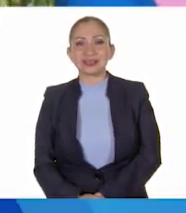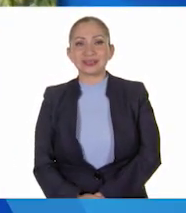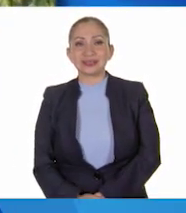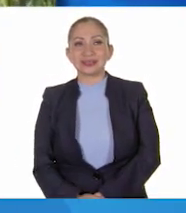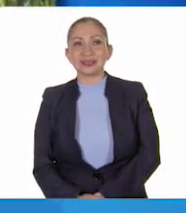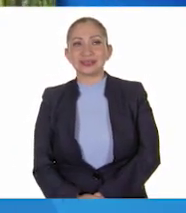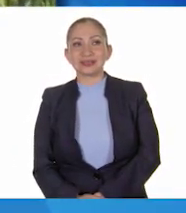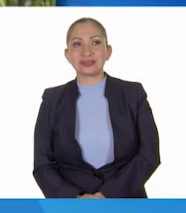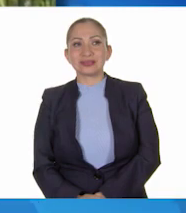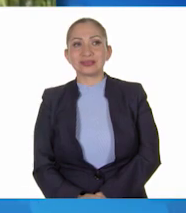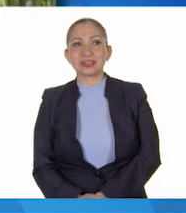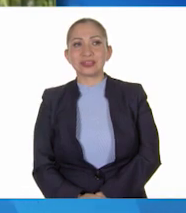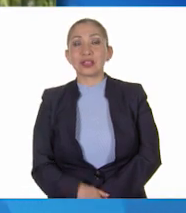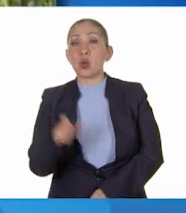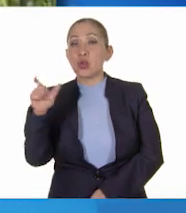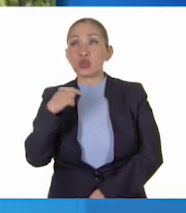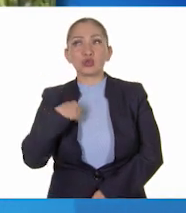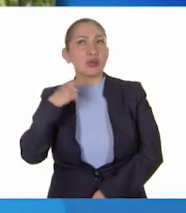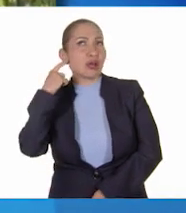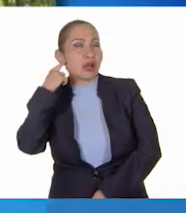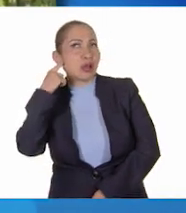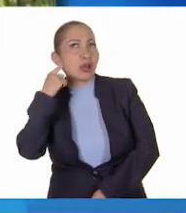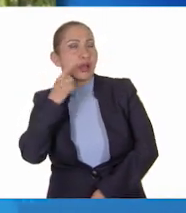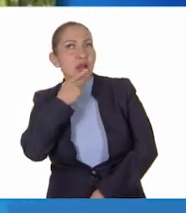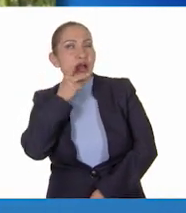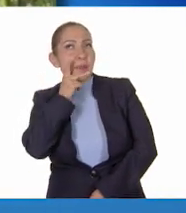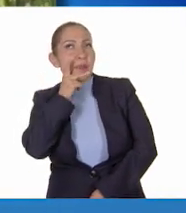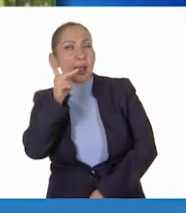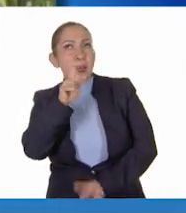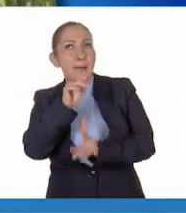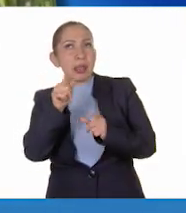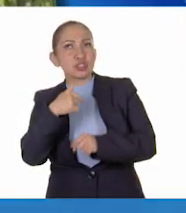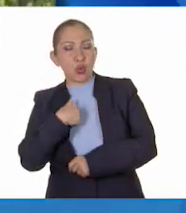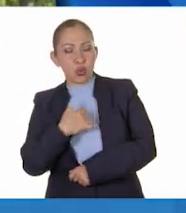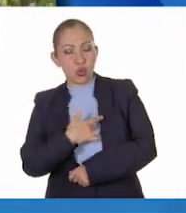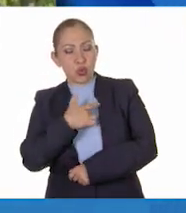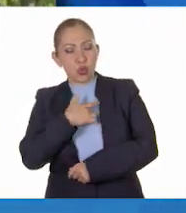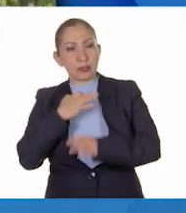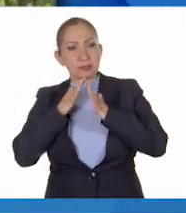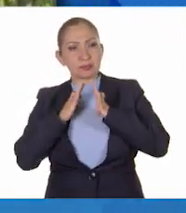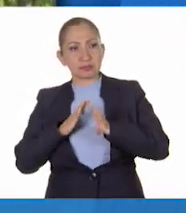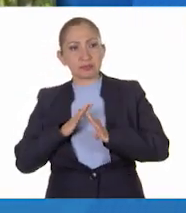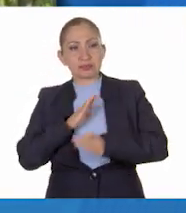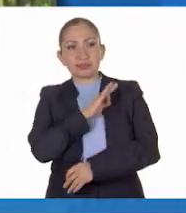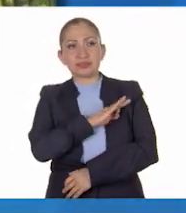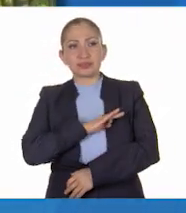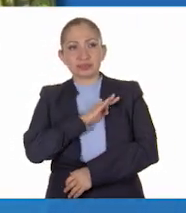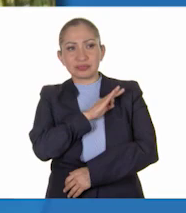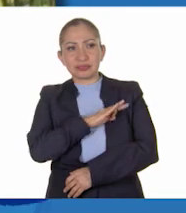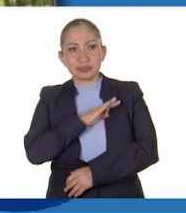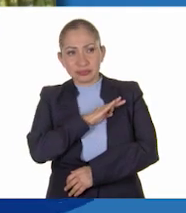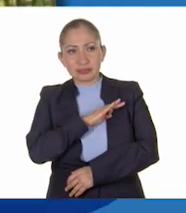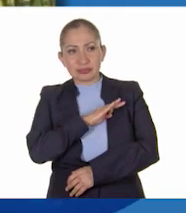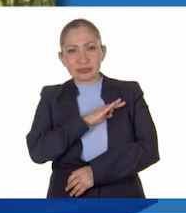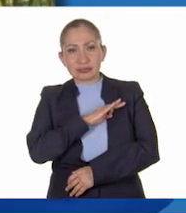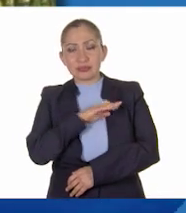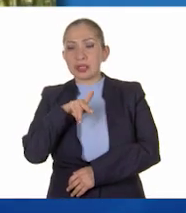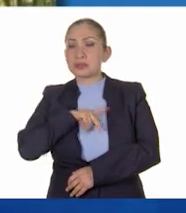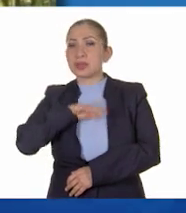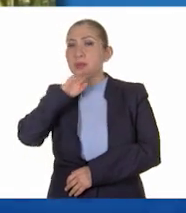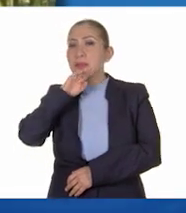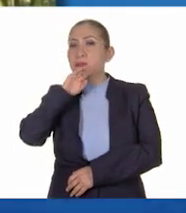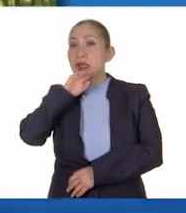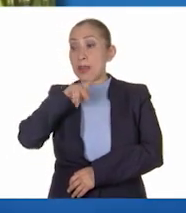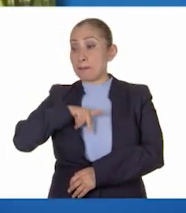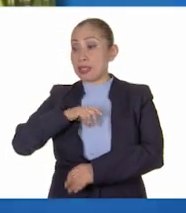Cuando escucho la palabra paz me siento tranquila y feliz. Mi mamá y mi